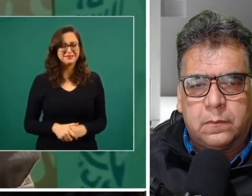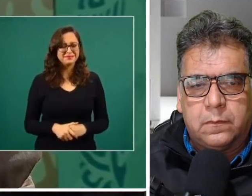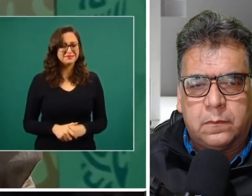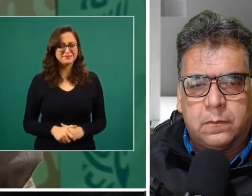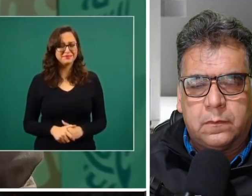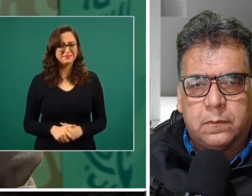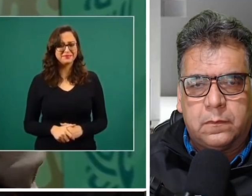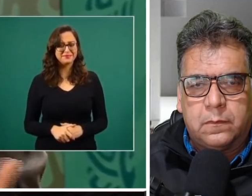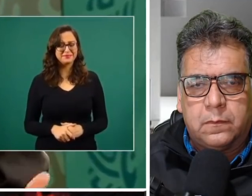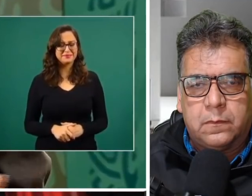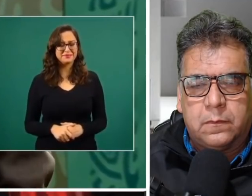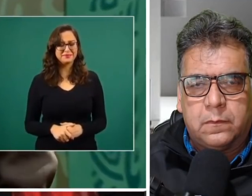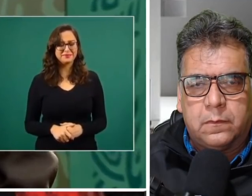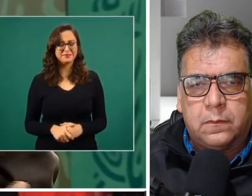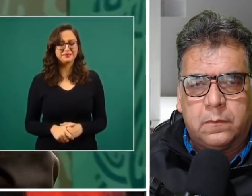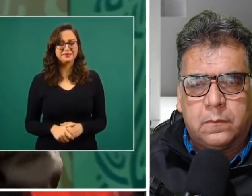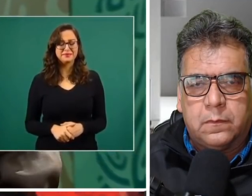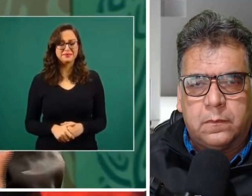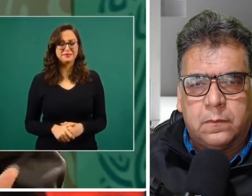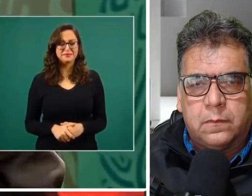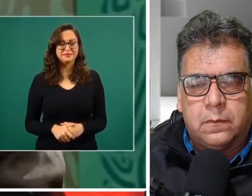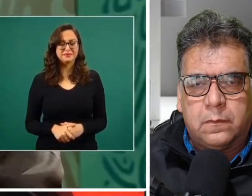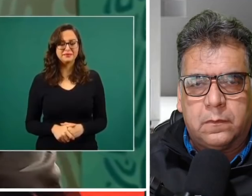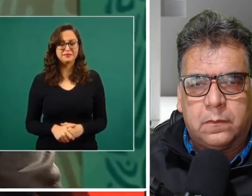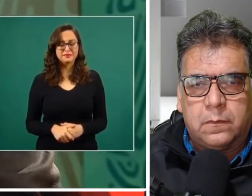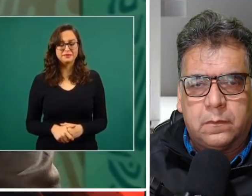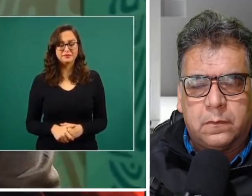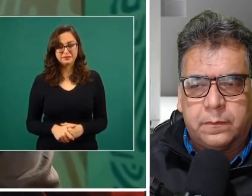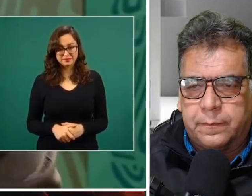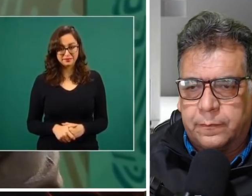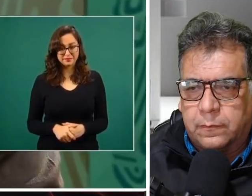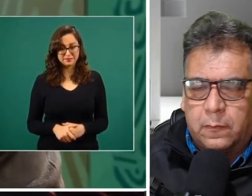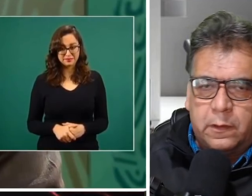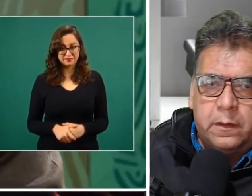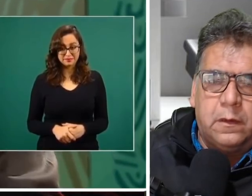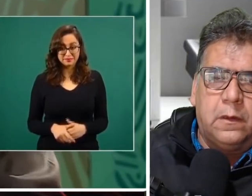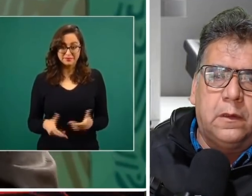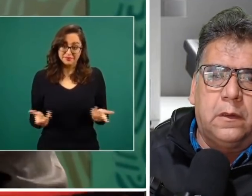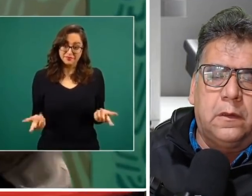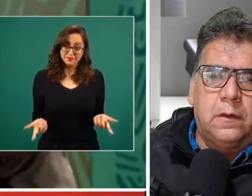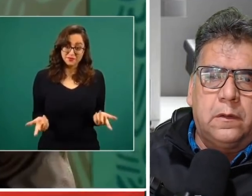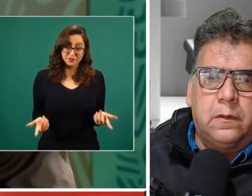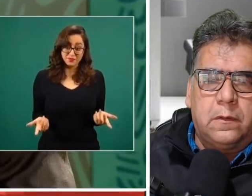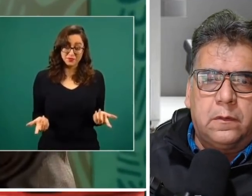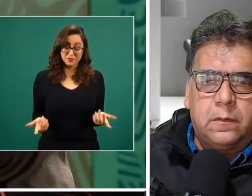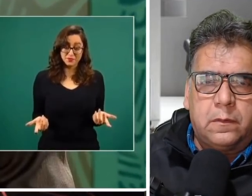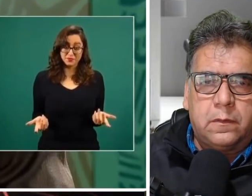Bueno, imagínense si se hubiese denunciado